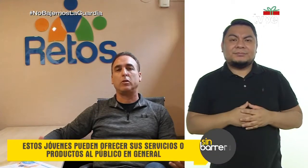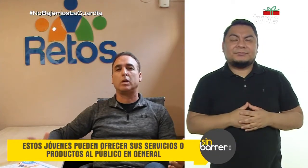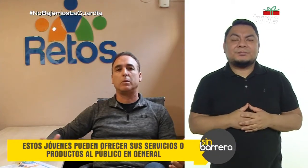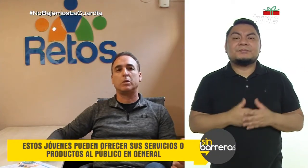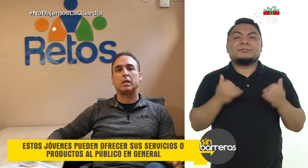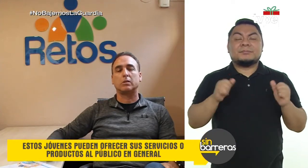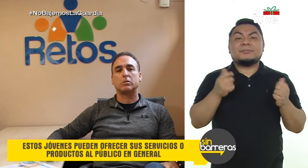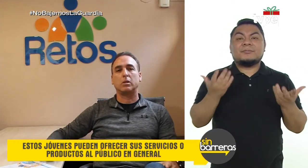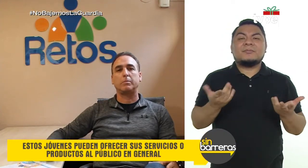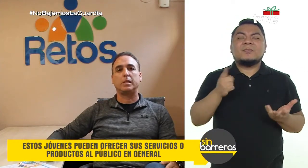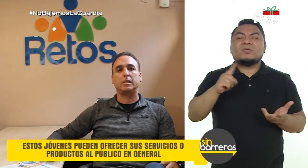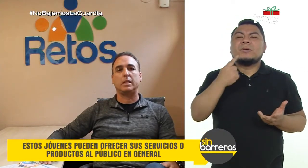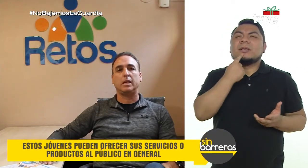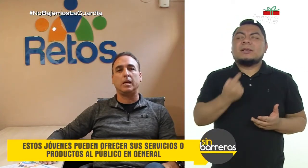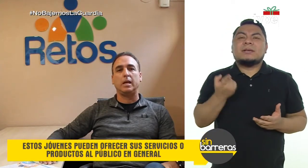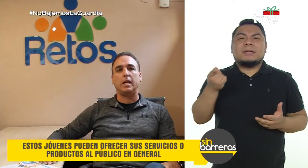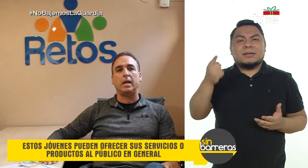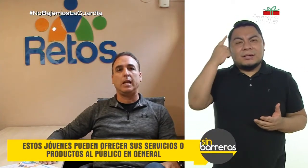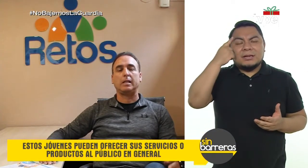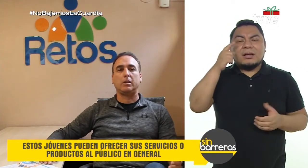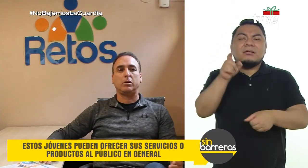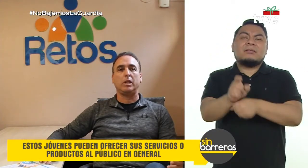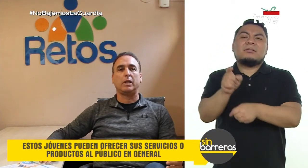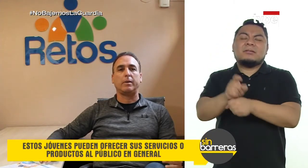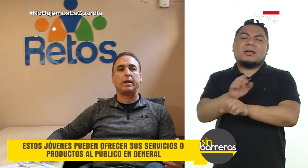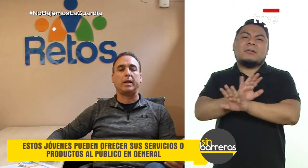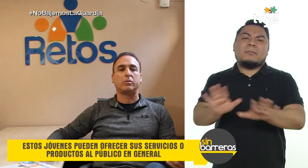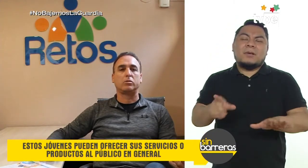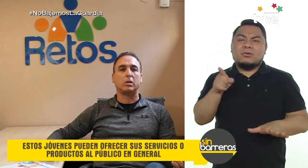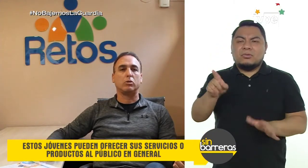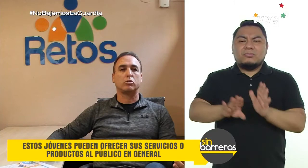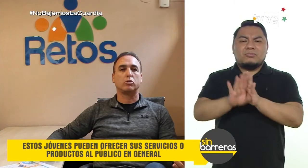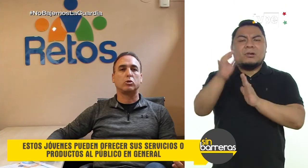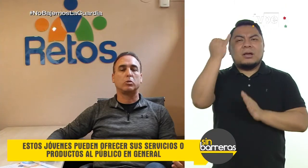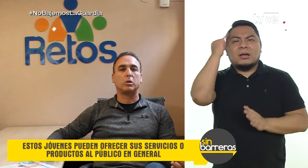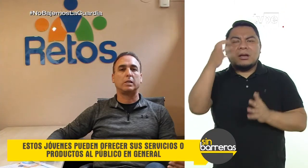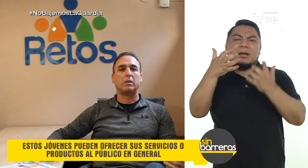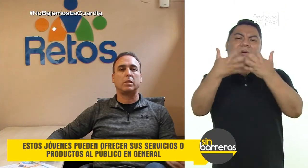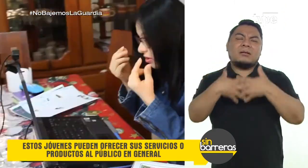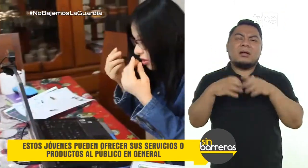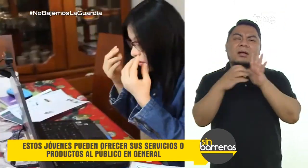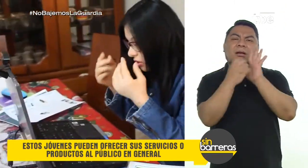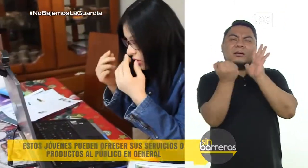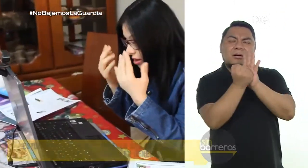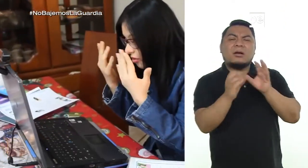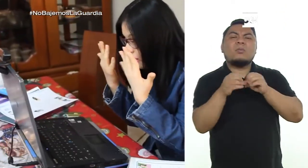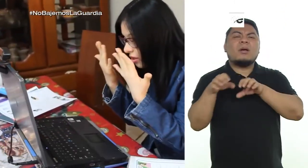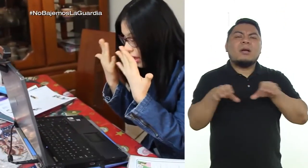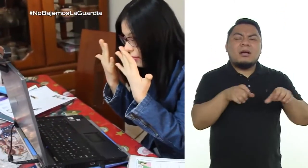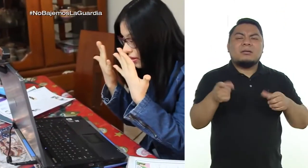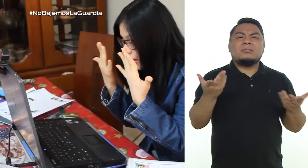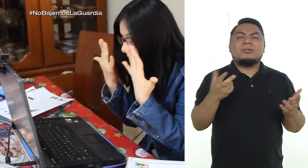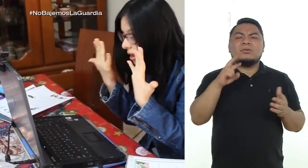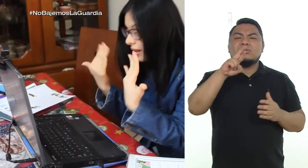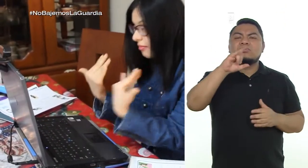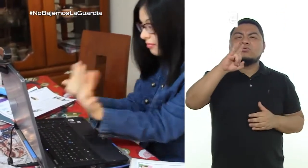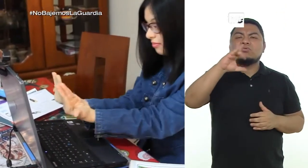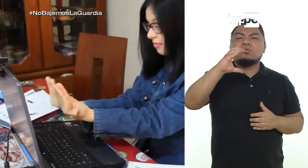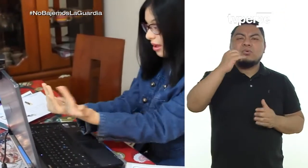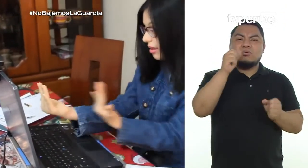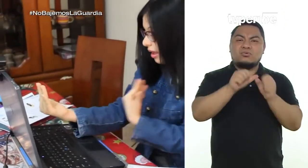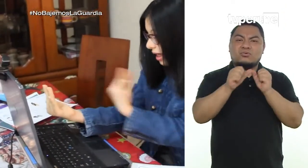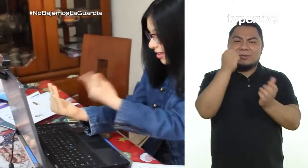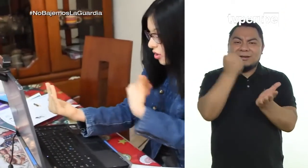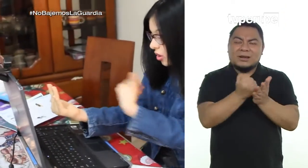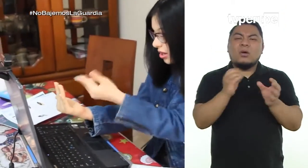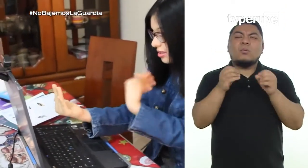general. No queremos quedarnos solamente en la teoría en qué es un negocio, cómo generar una marca, cómo sacar su RUC o